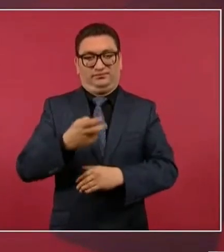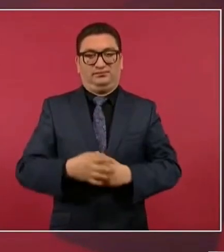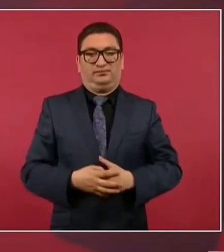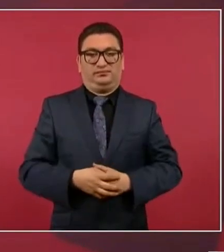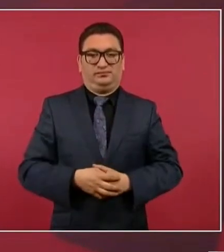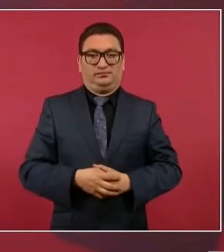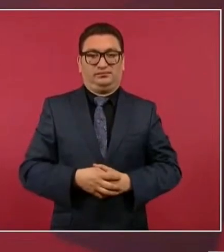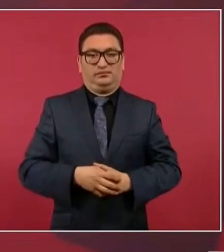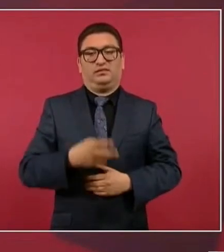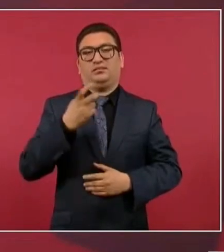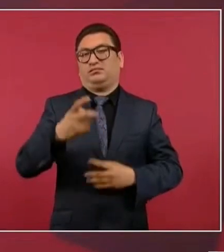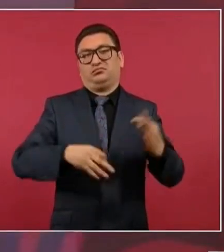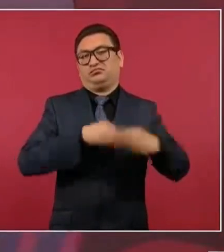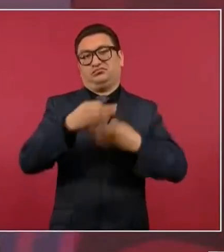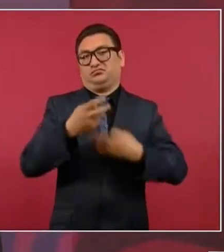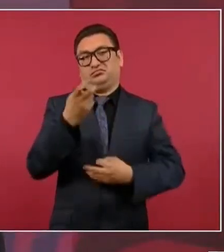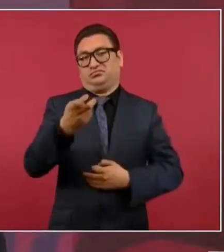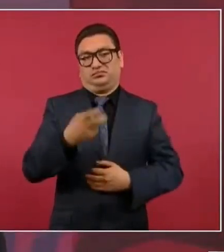Todo es así.